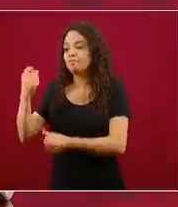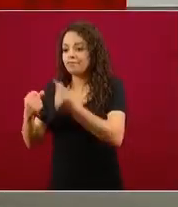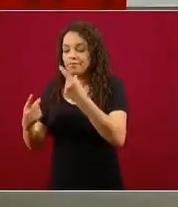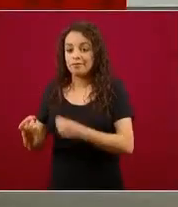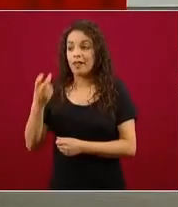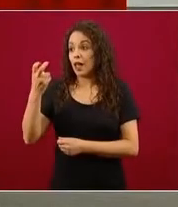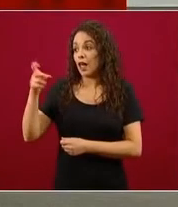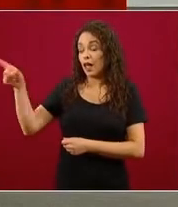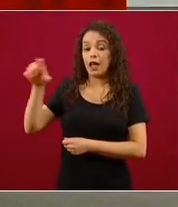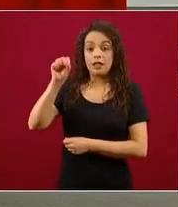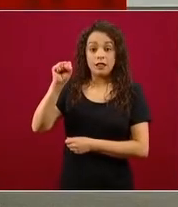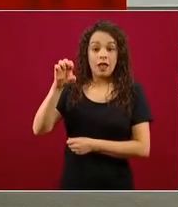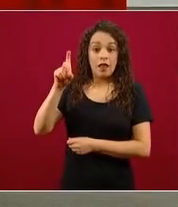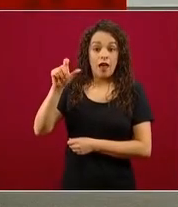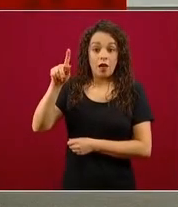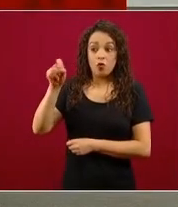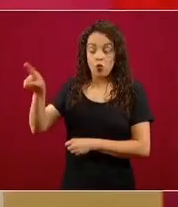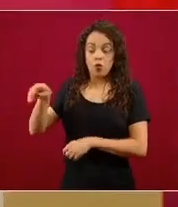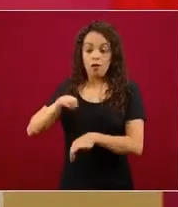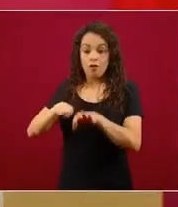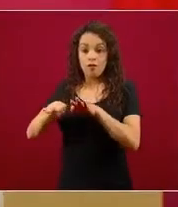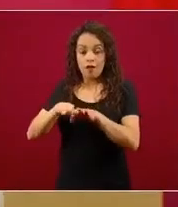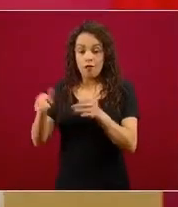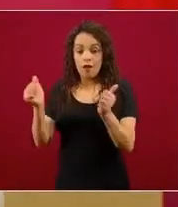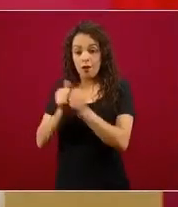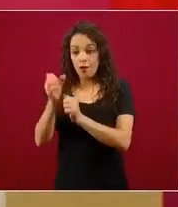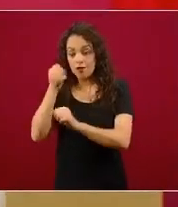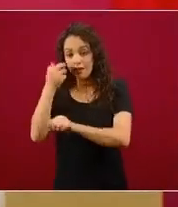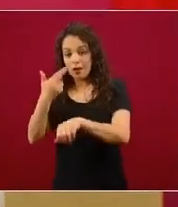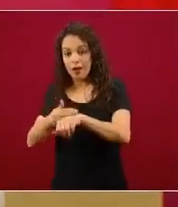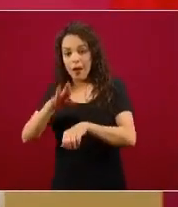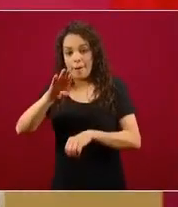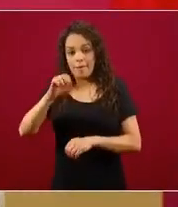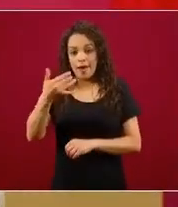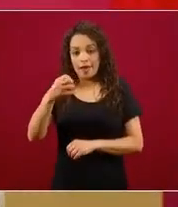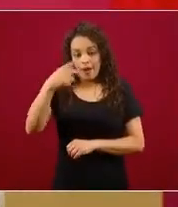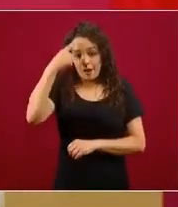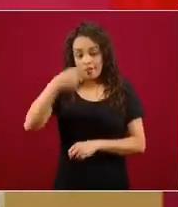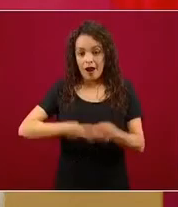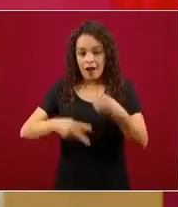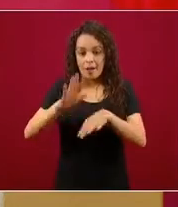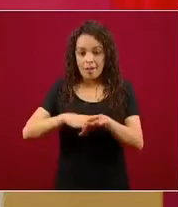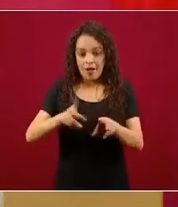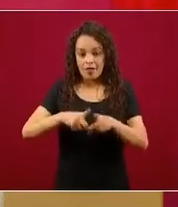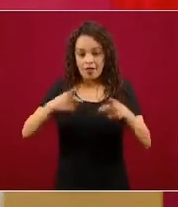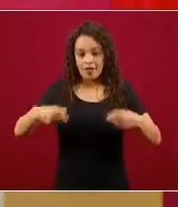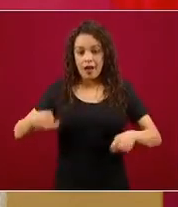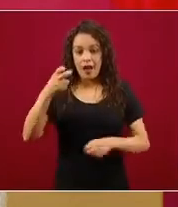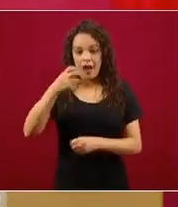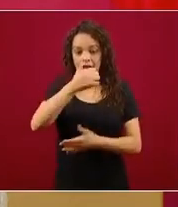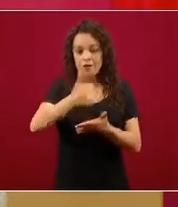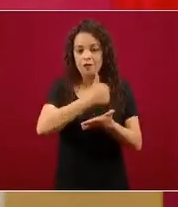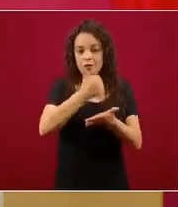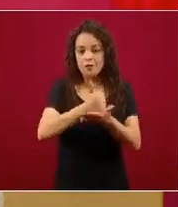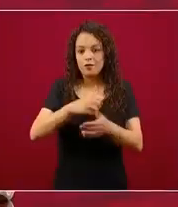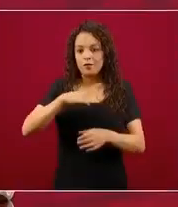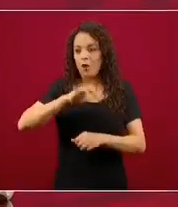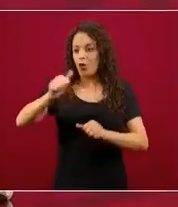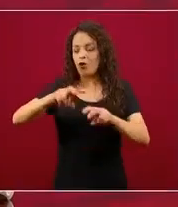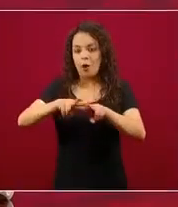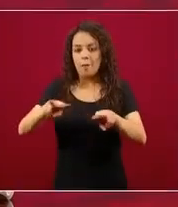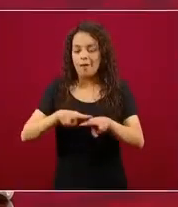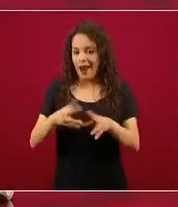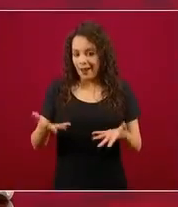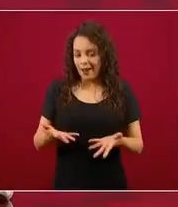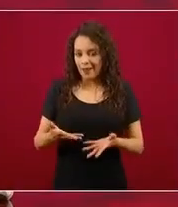con el secretario Meyer, el desarrollar esta infraestructura urbana, pero bueno, esa es otra historia que ya